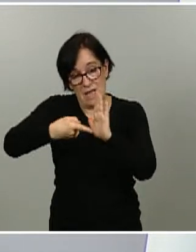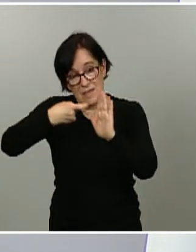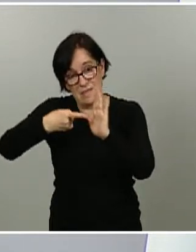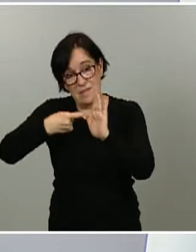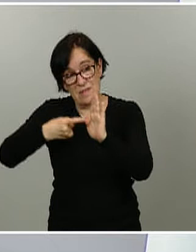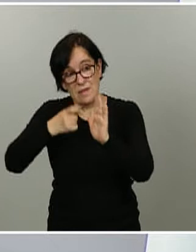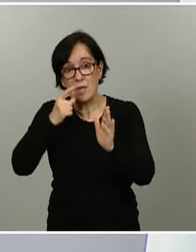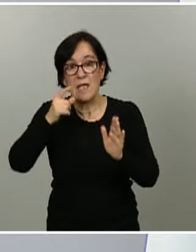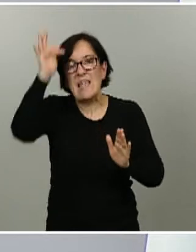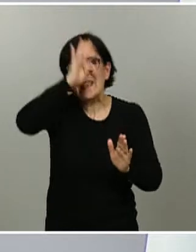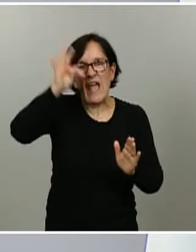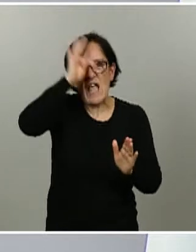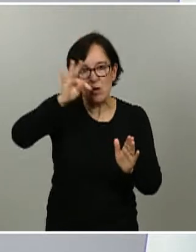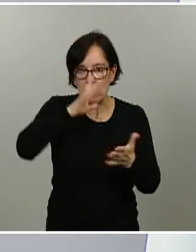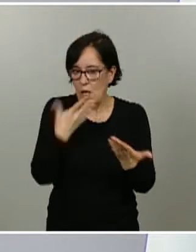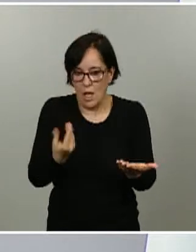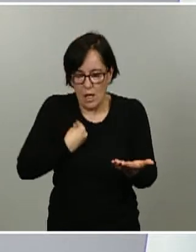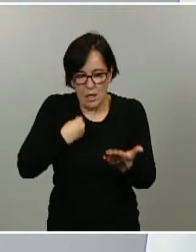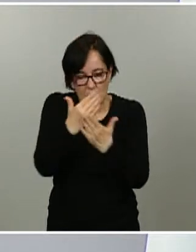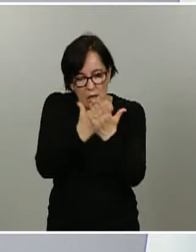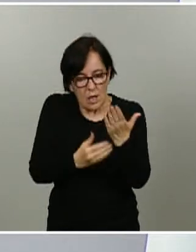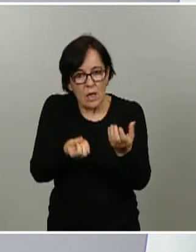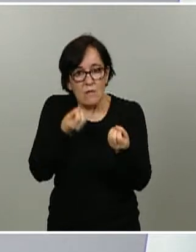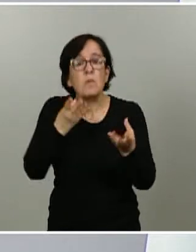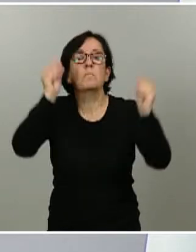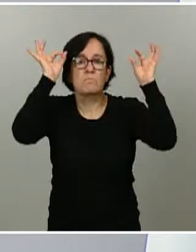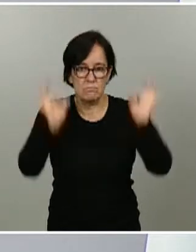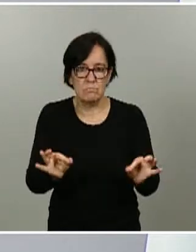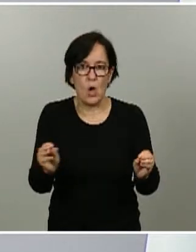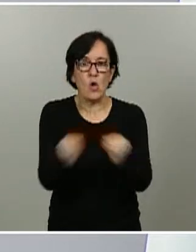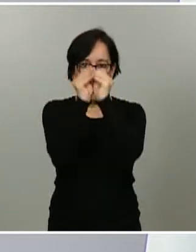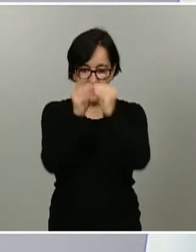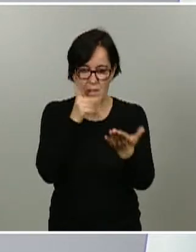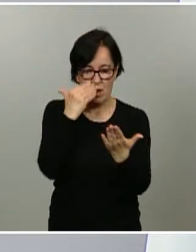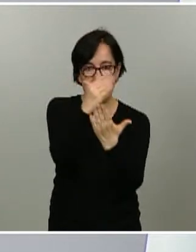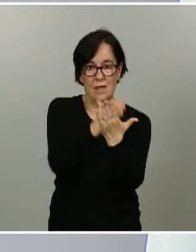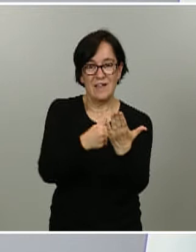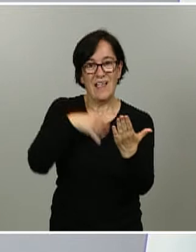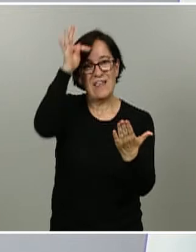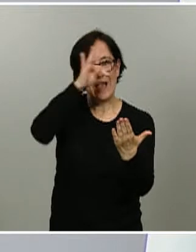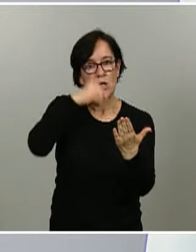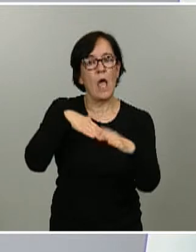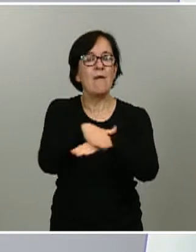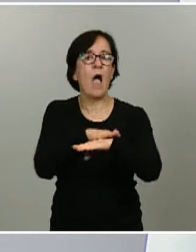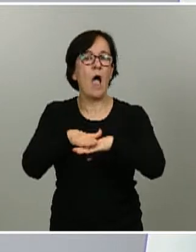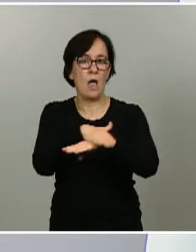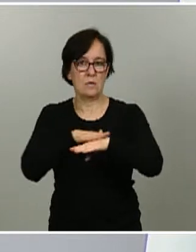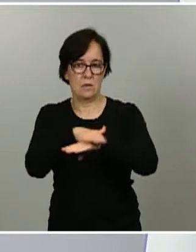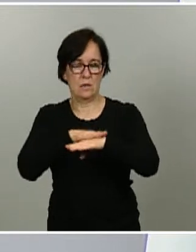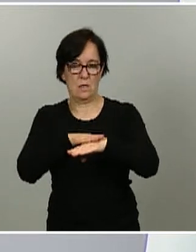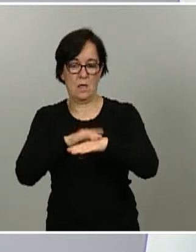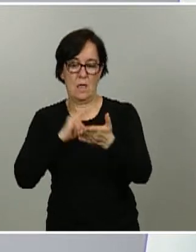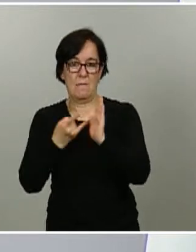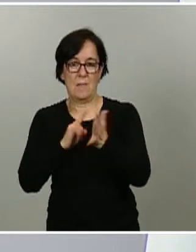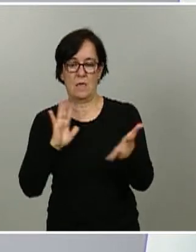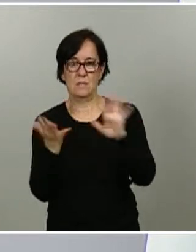hipótesis. Desde el punto de vista, el informe corrobora una de las hipótesis sobre las que basamos nuestro plan de transición a la